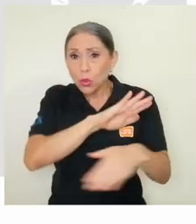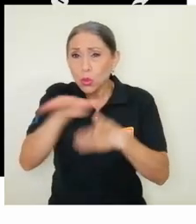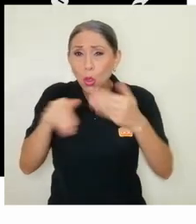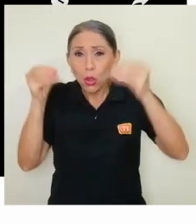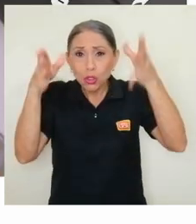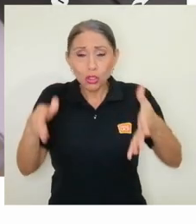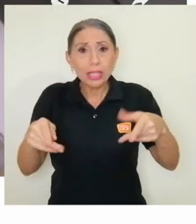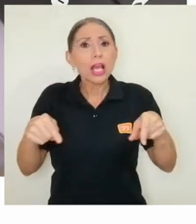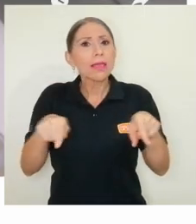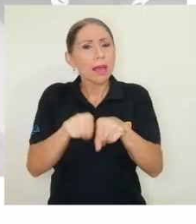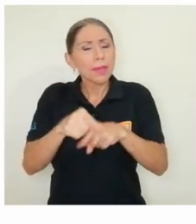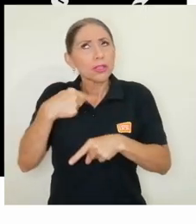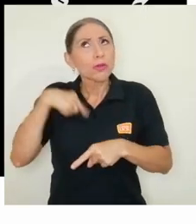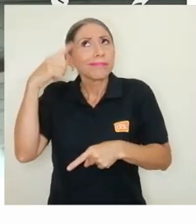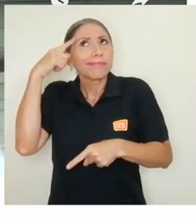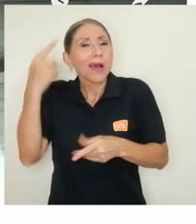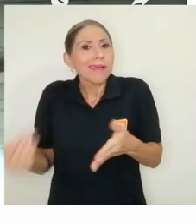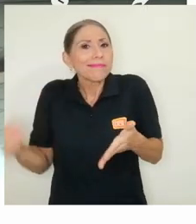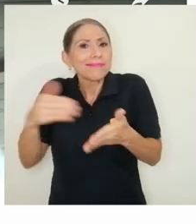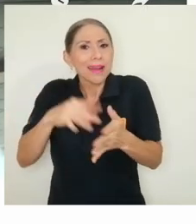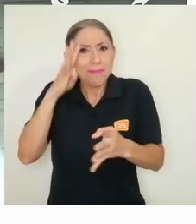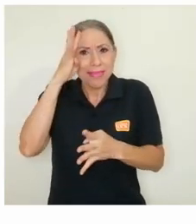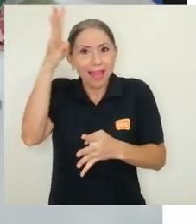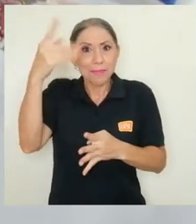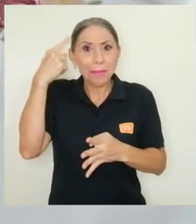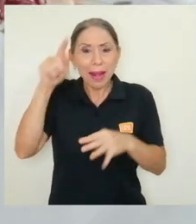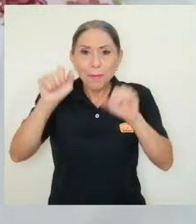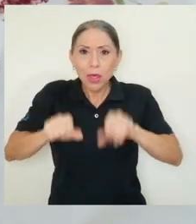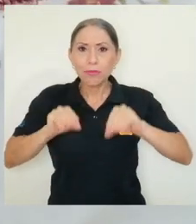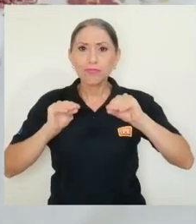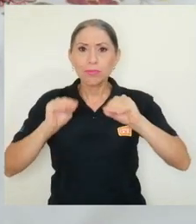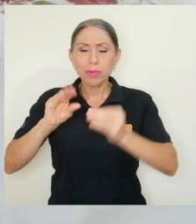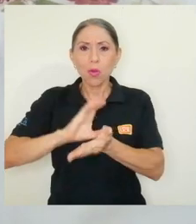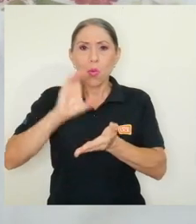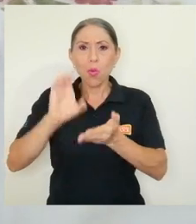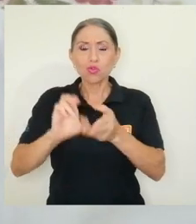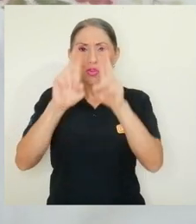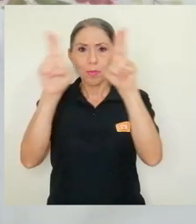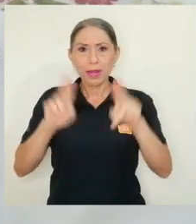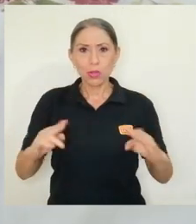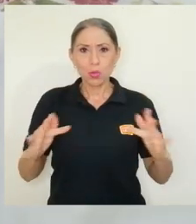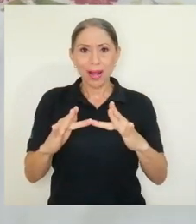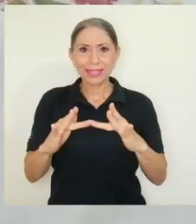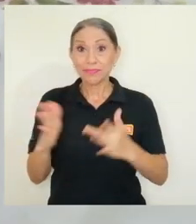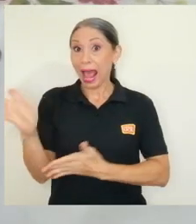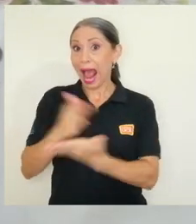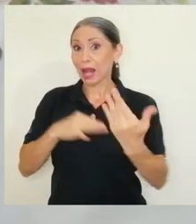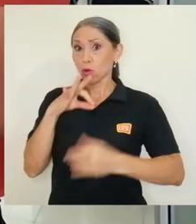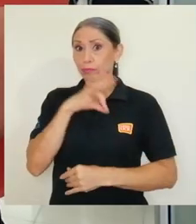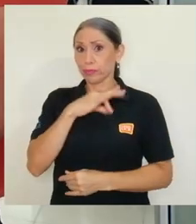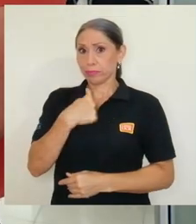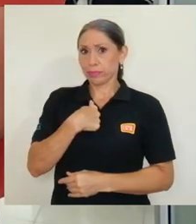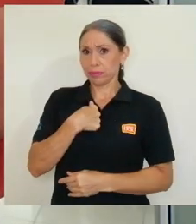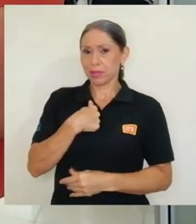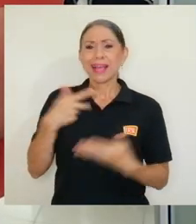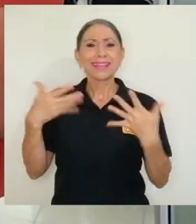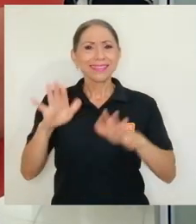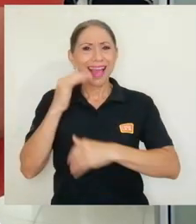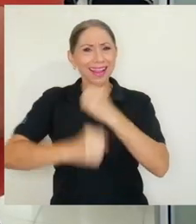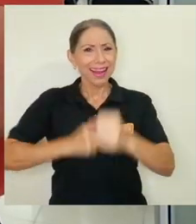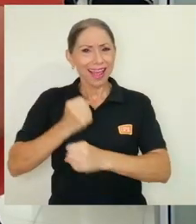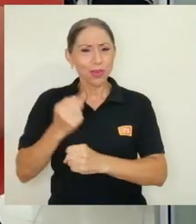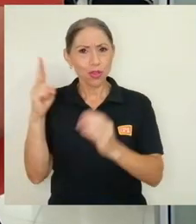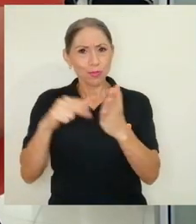reinventarme también para poder impartir los cursos virtuales. Un aspecto que tuve muy a favor mío es que ya en